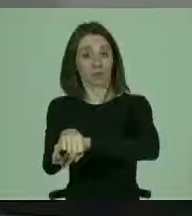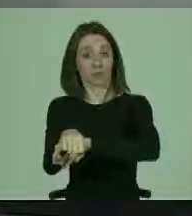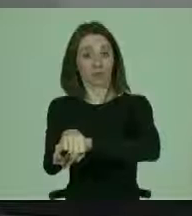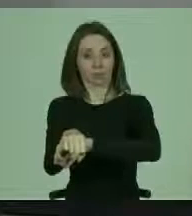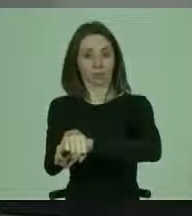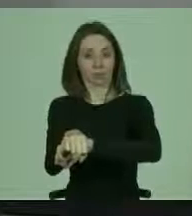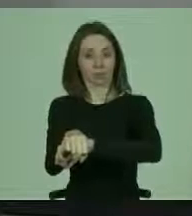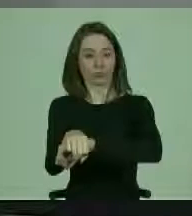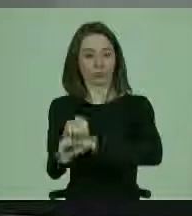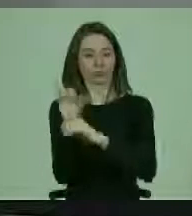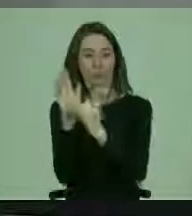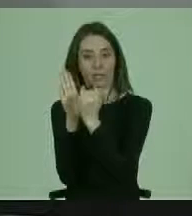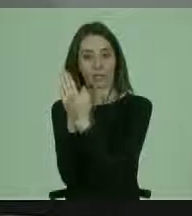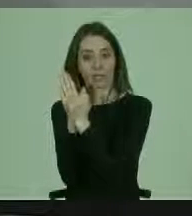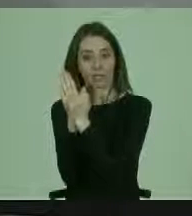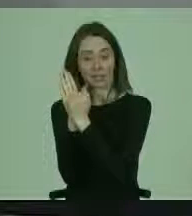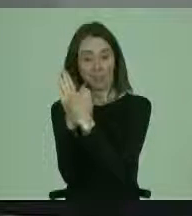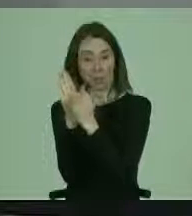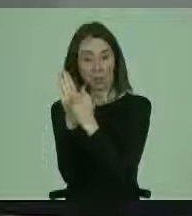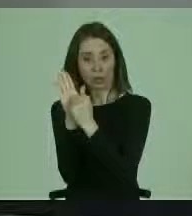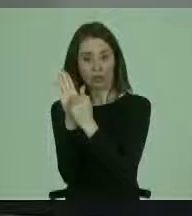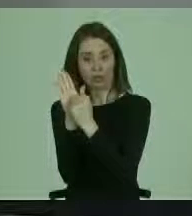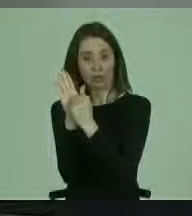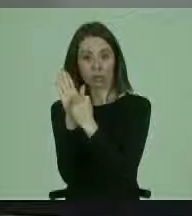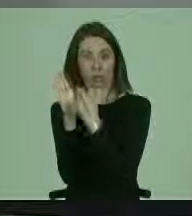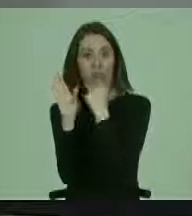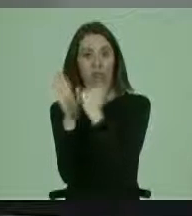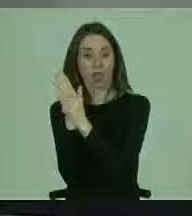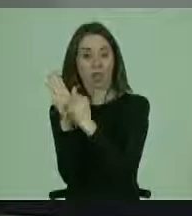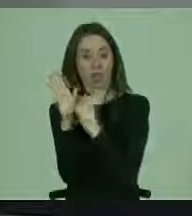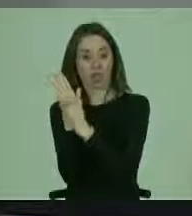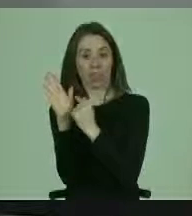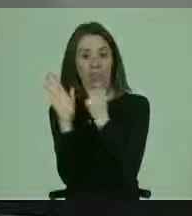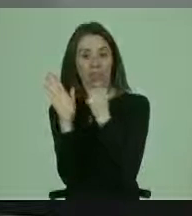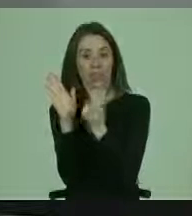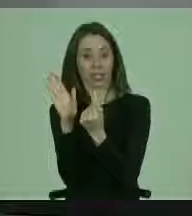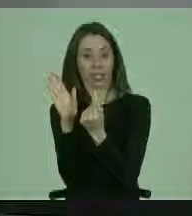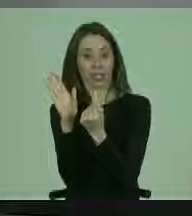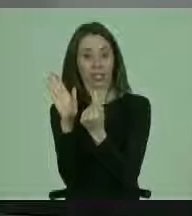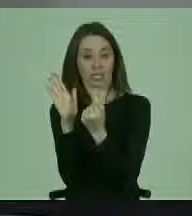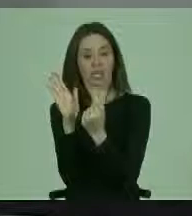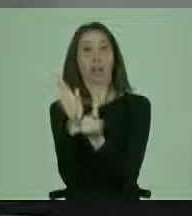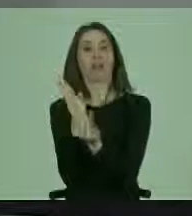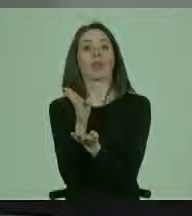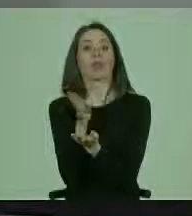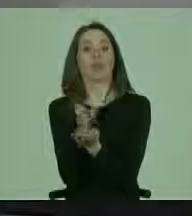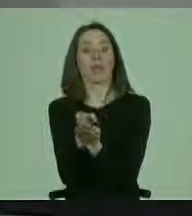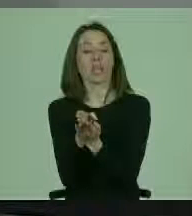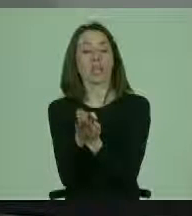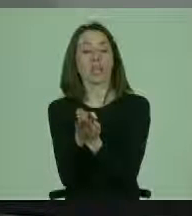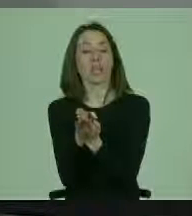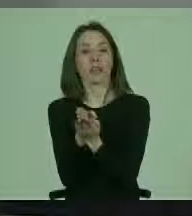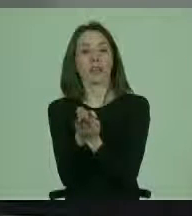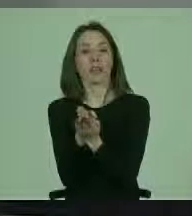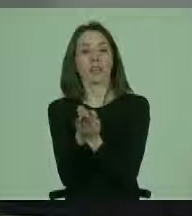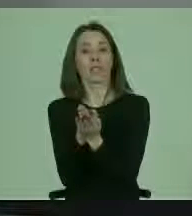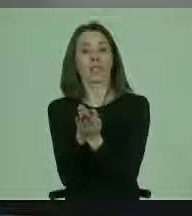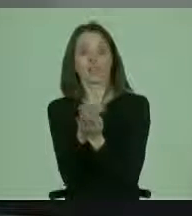Y en el artículo respectivo se habla también de que se debe acudir al